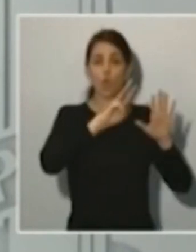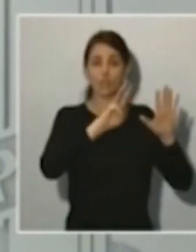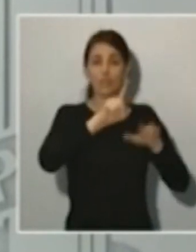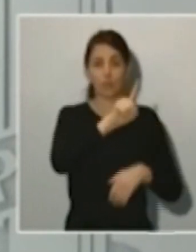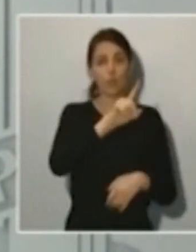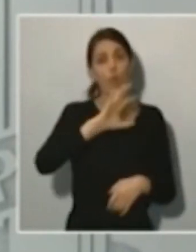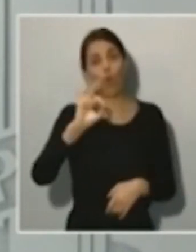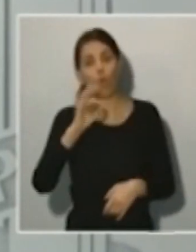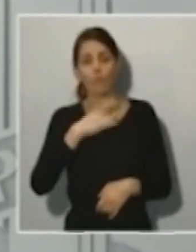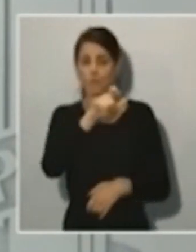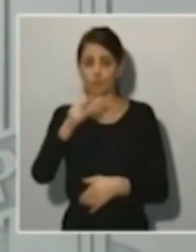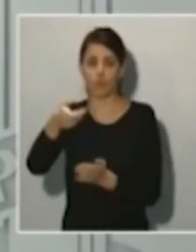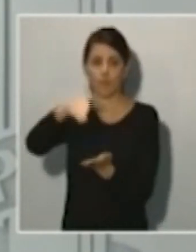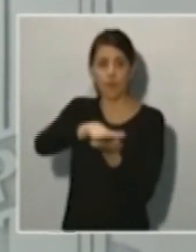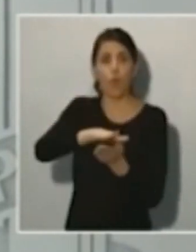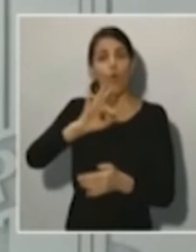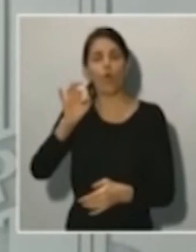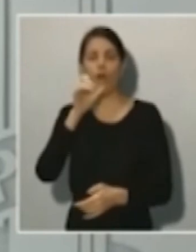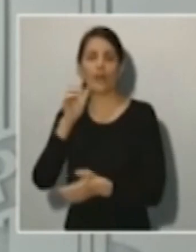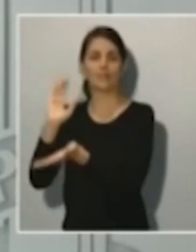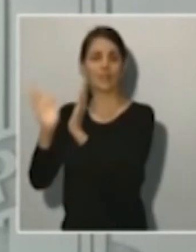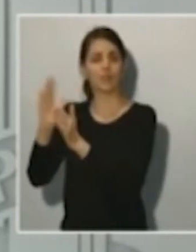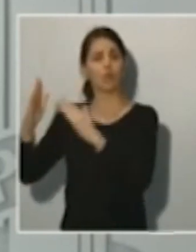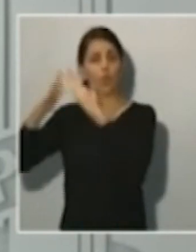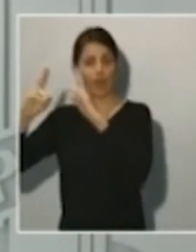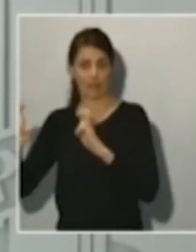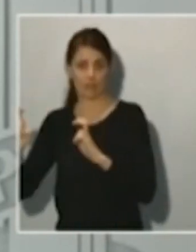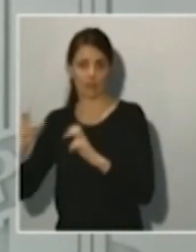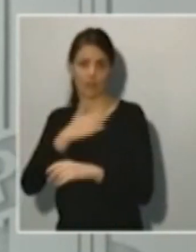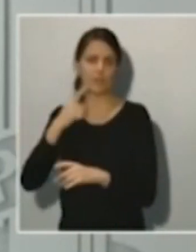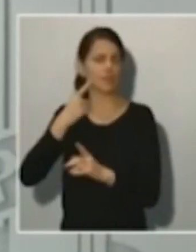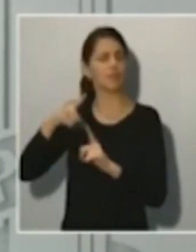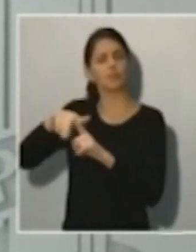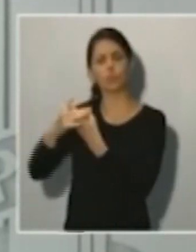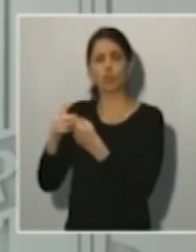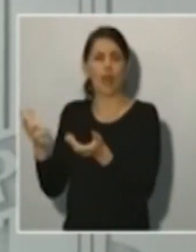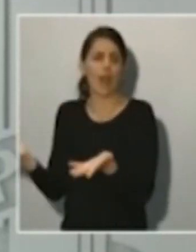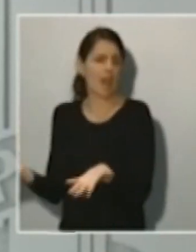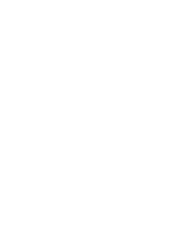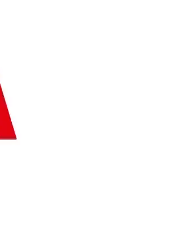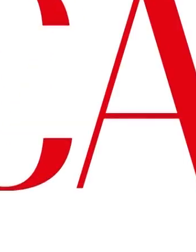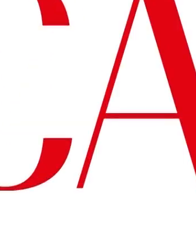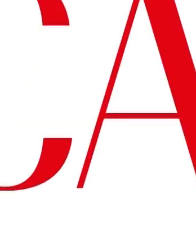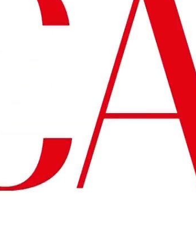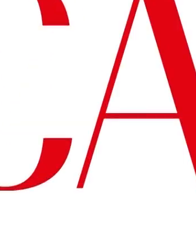tratamiento domiciliario y, por lo tanto, son casos leves. Es decir, menos de la mitad que estén todavía hospitalizados. ¡Gracias! ¡Gracias! ¡Gracias! ¡Gracias!